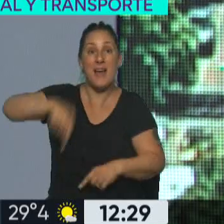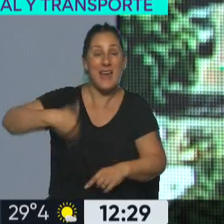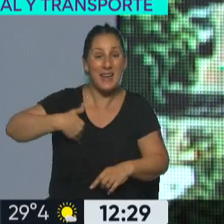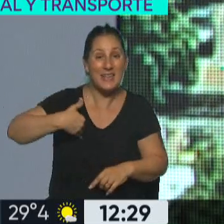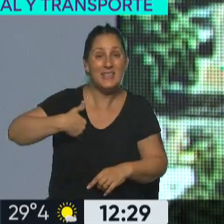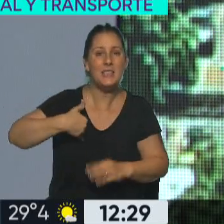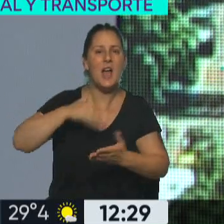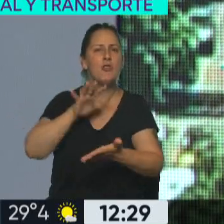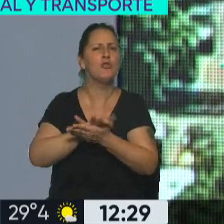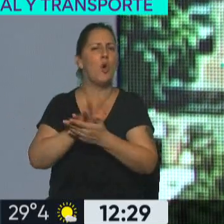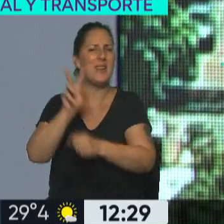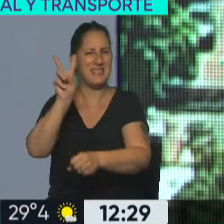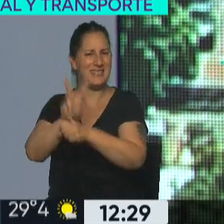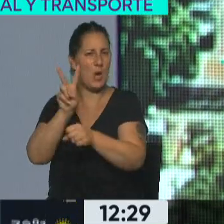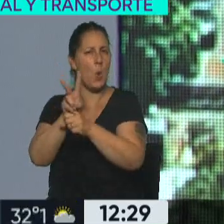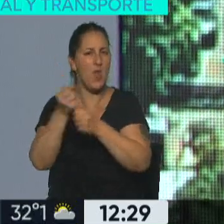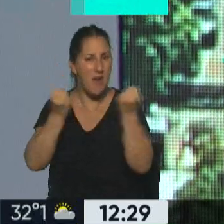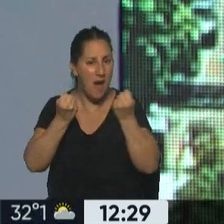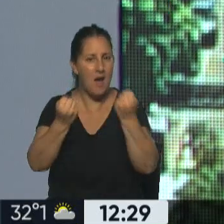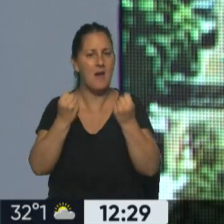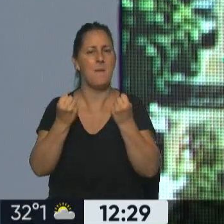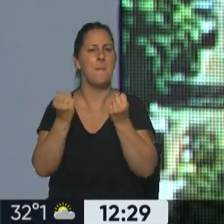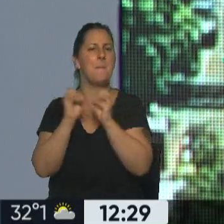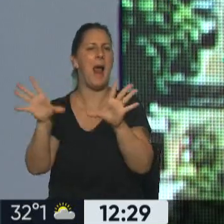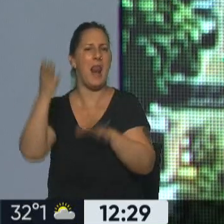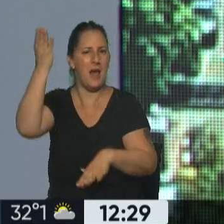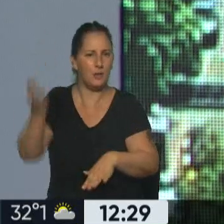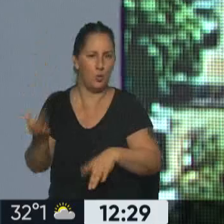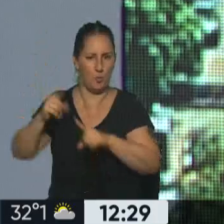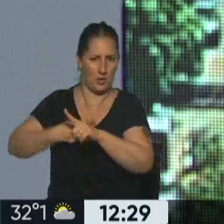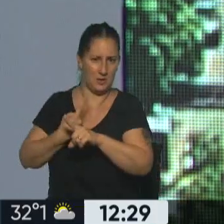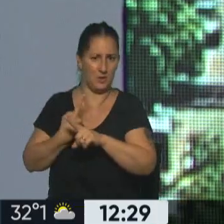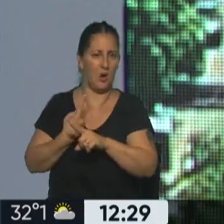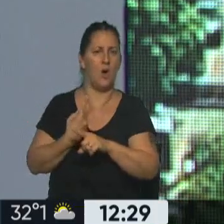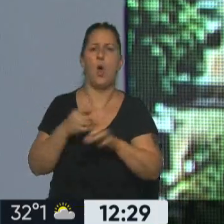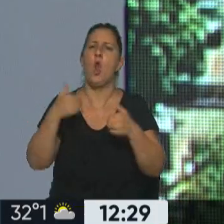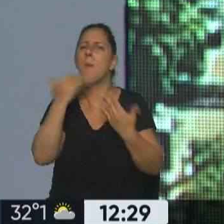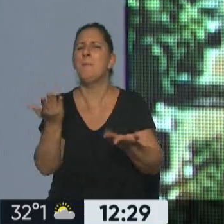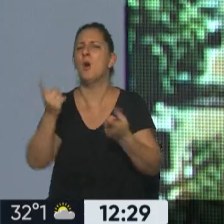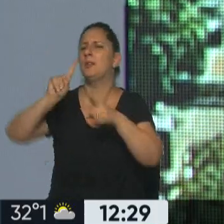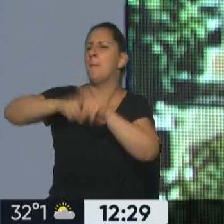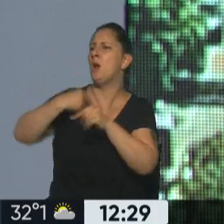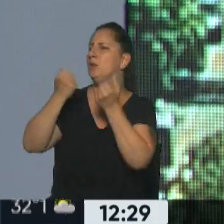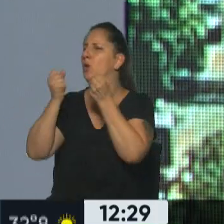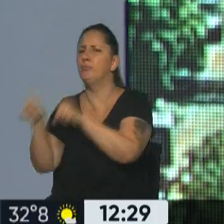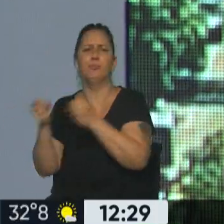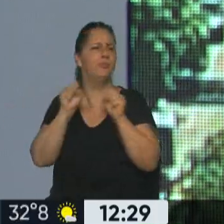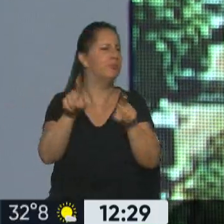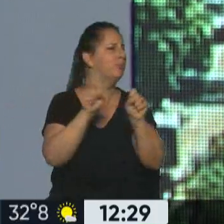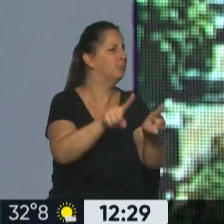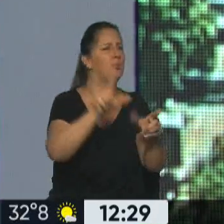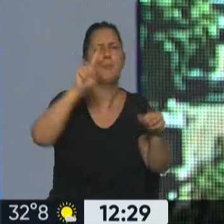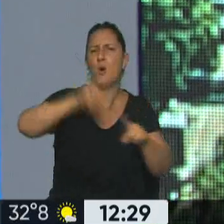con respecto a la inseguridad vial que se vive es la mezquindad política. Y no me importa si son unitarios federales, Montesco, Capuleto. Digo,